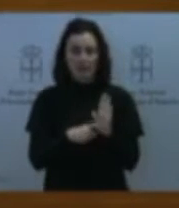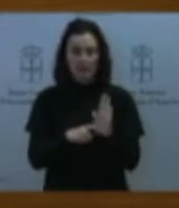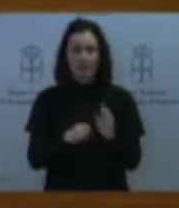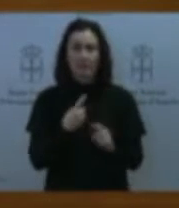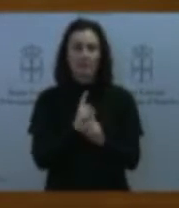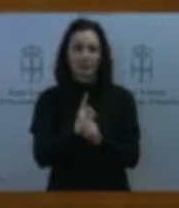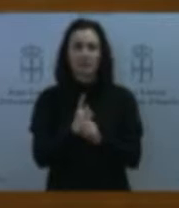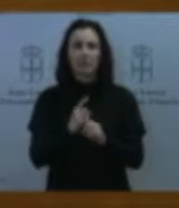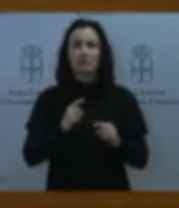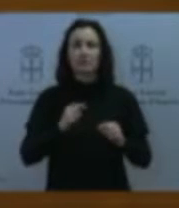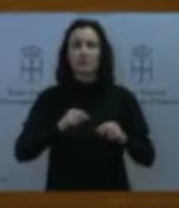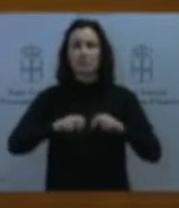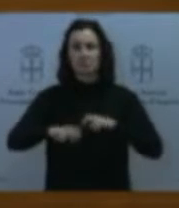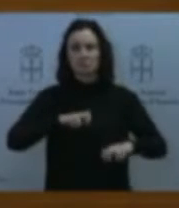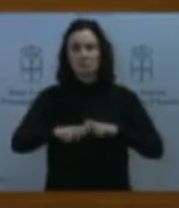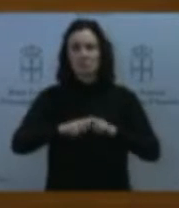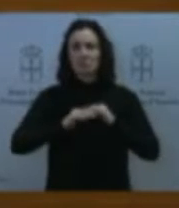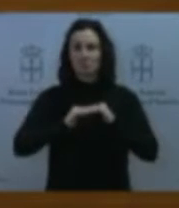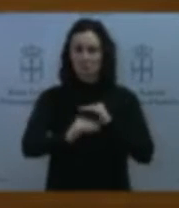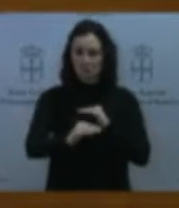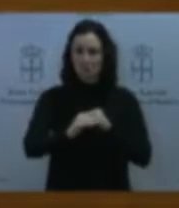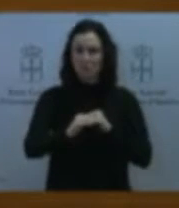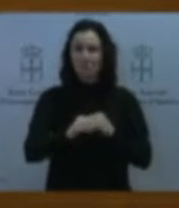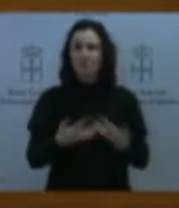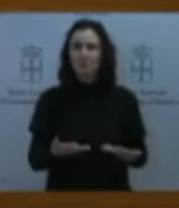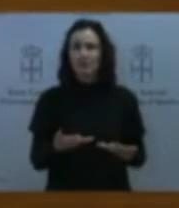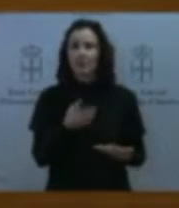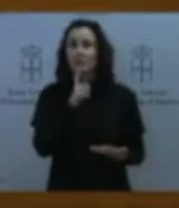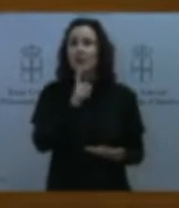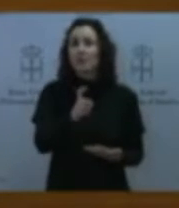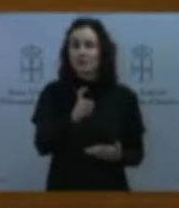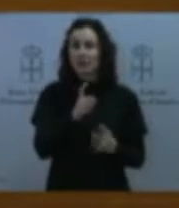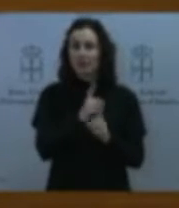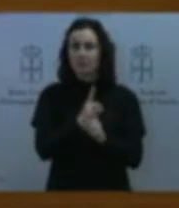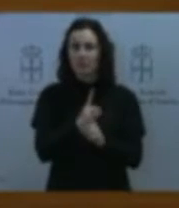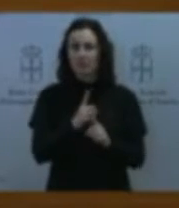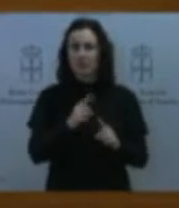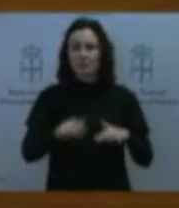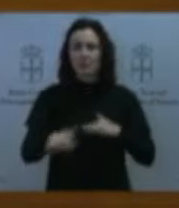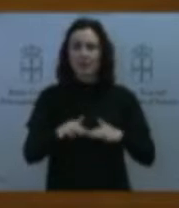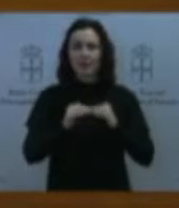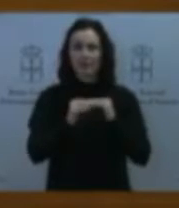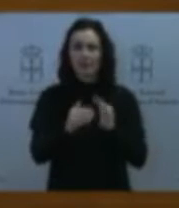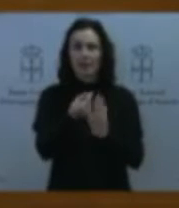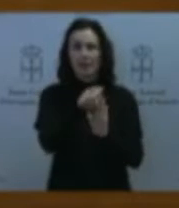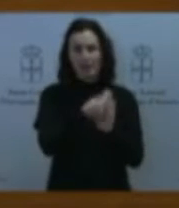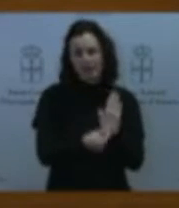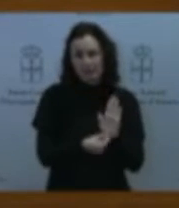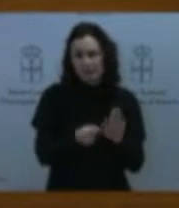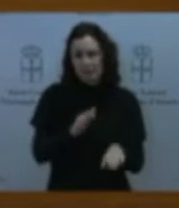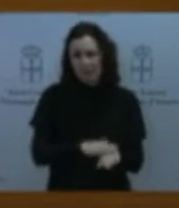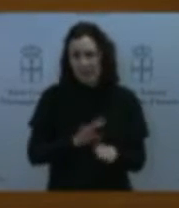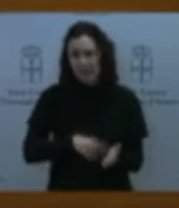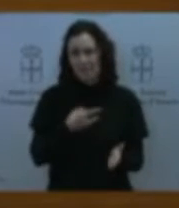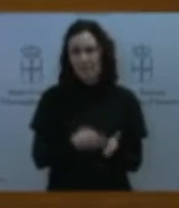que en la Ley de Transportes y Movilidad Sostenible estamos fijando unos requisitos para el Plan de Movilidad de Gijón que en el Plan de